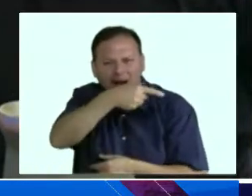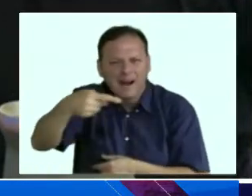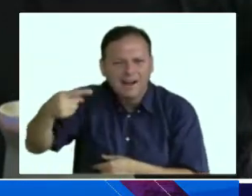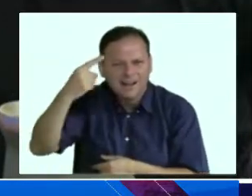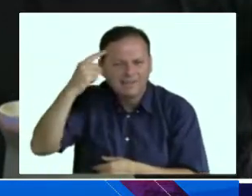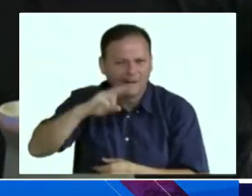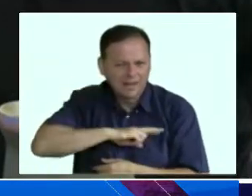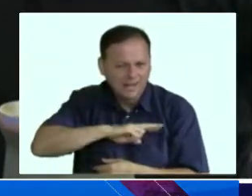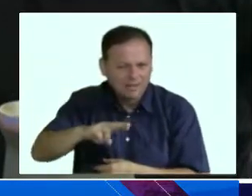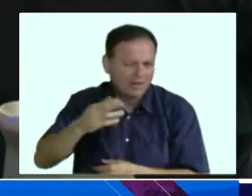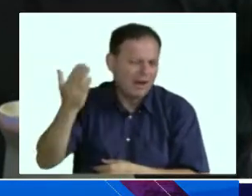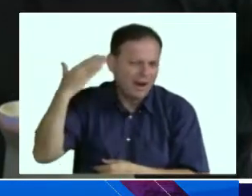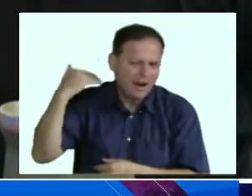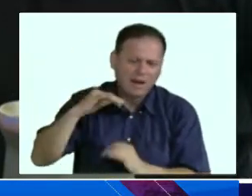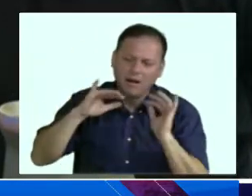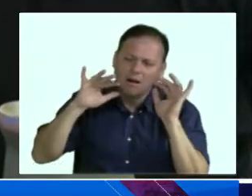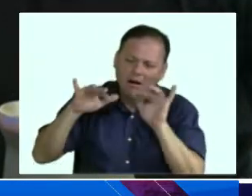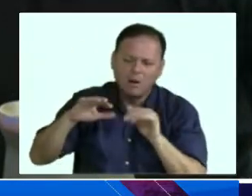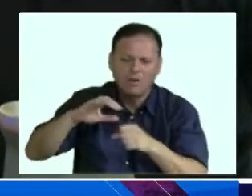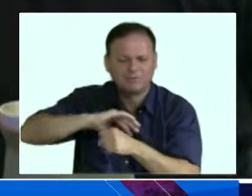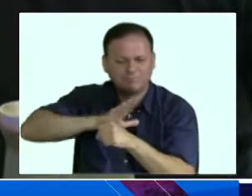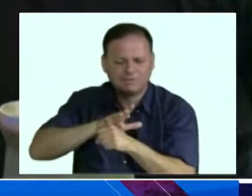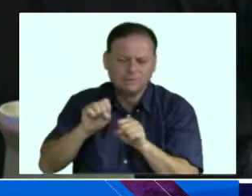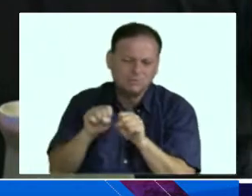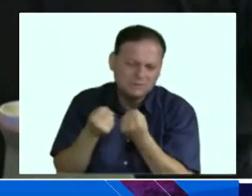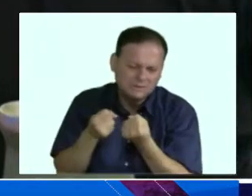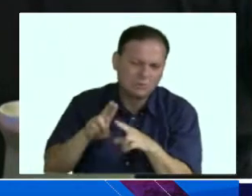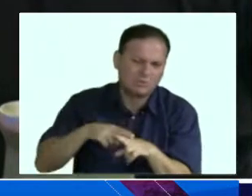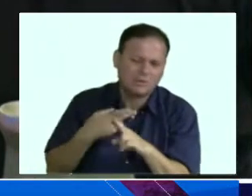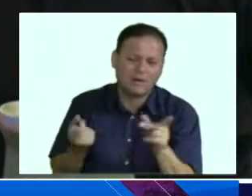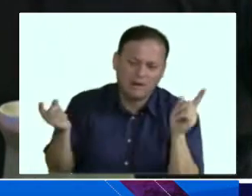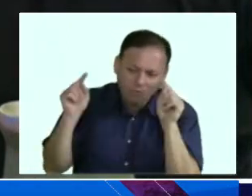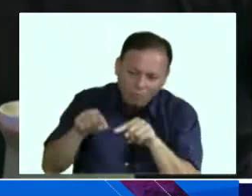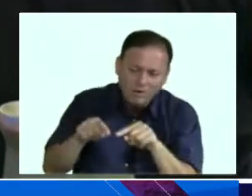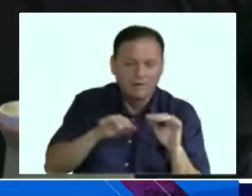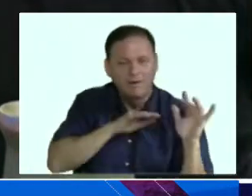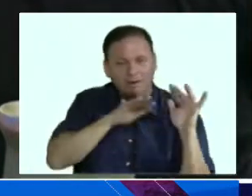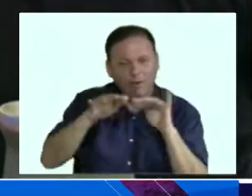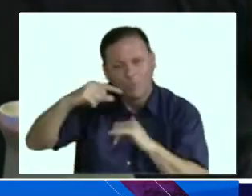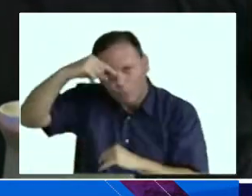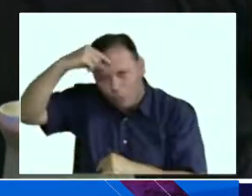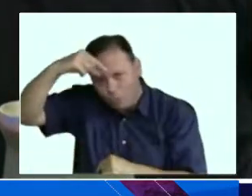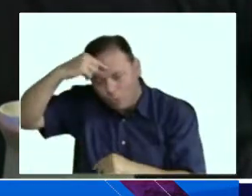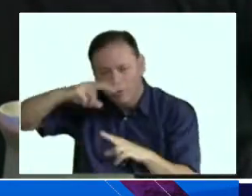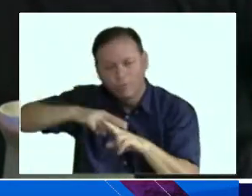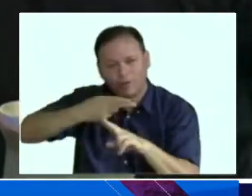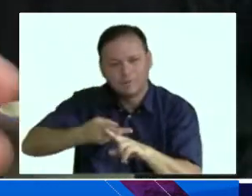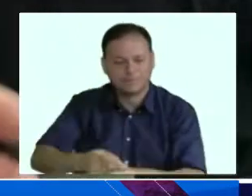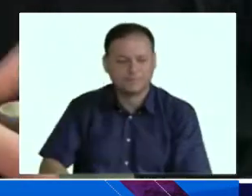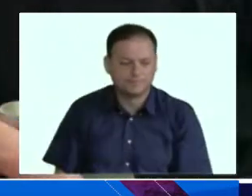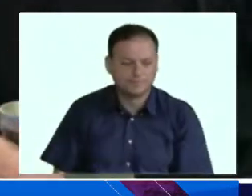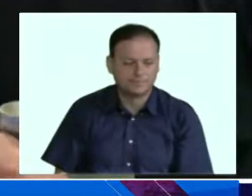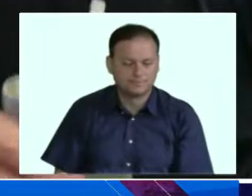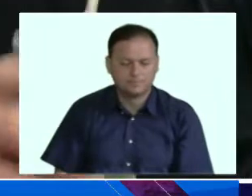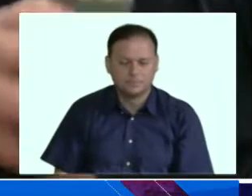pandemia. Y ahora se está empezando a reactivar y a recuperar todas esas tradiciones. Intendente Diego, lo